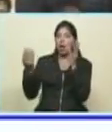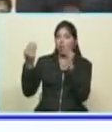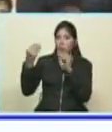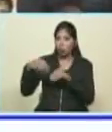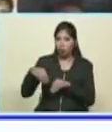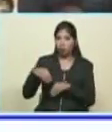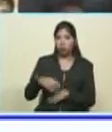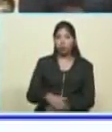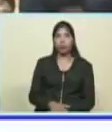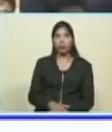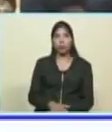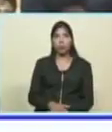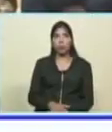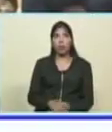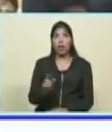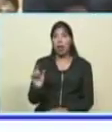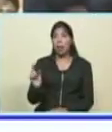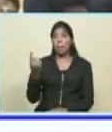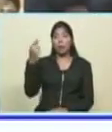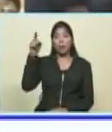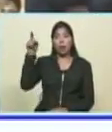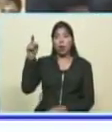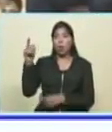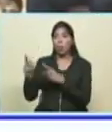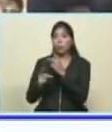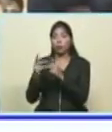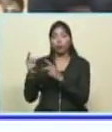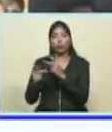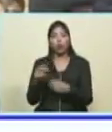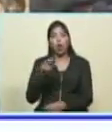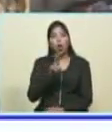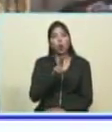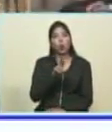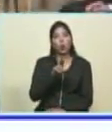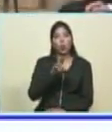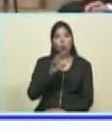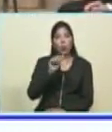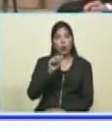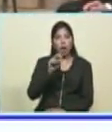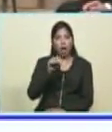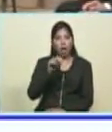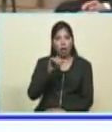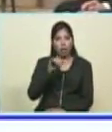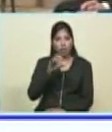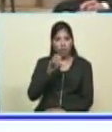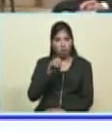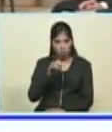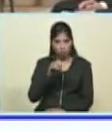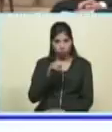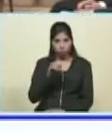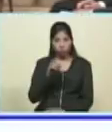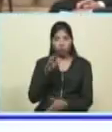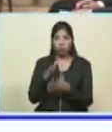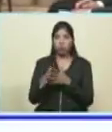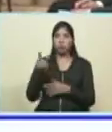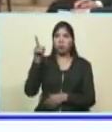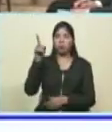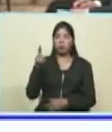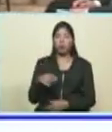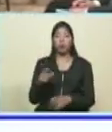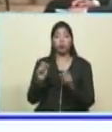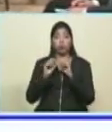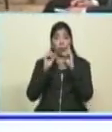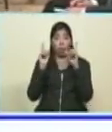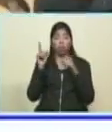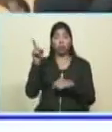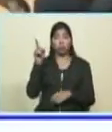Kazajistán es el principal productor de uranio del mundo, tiene el desarrollo de la industria minera impresionante, ministro